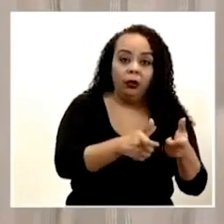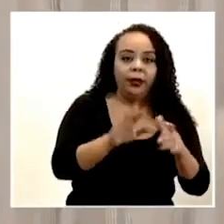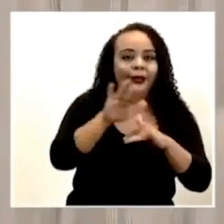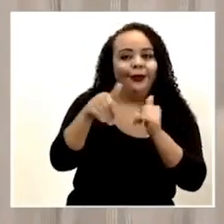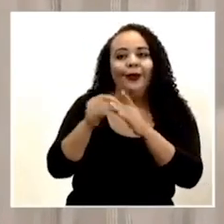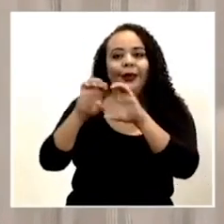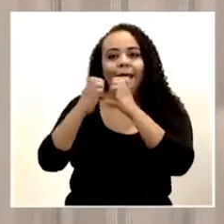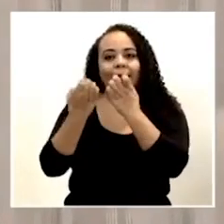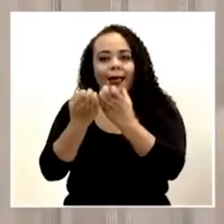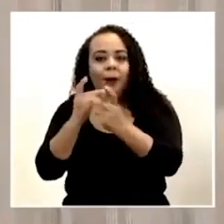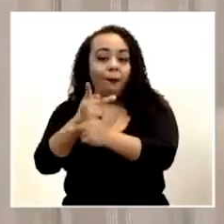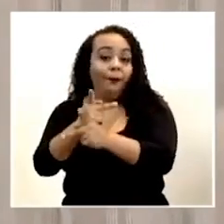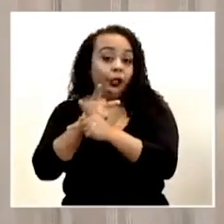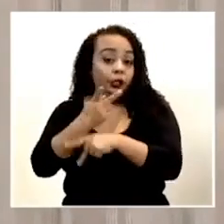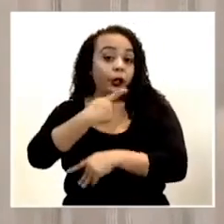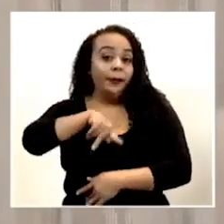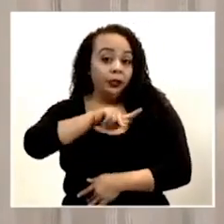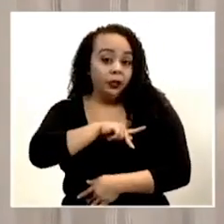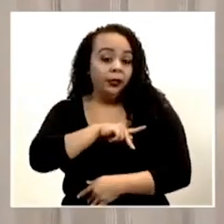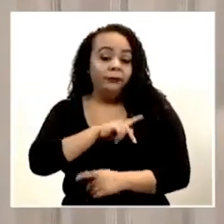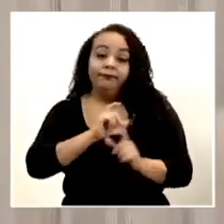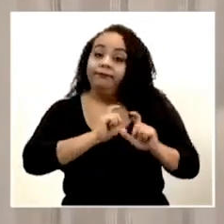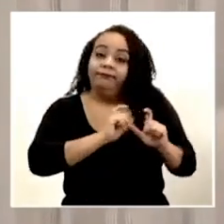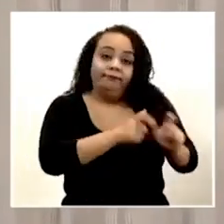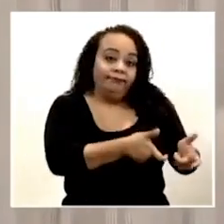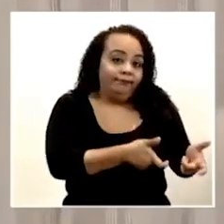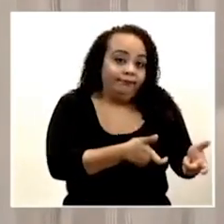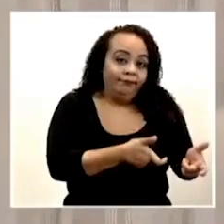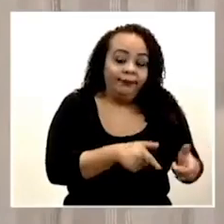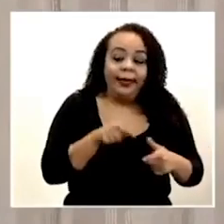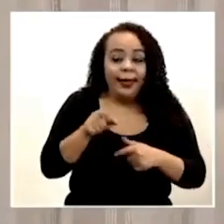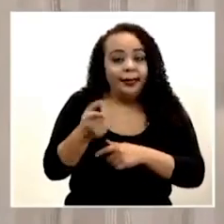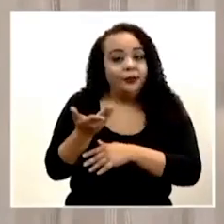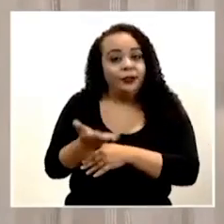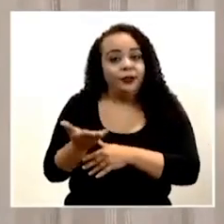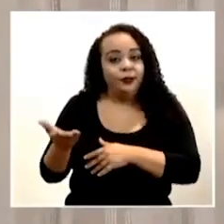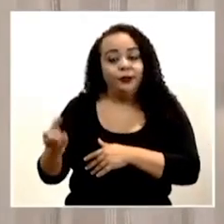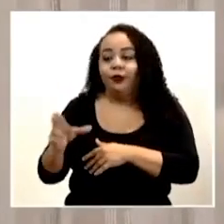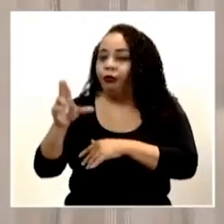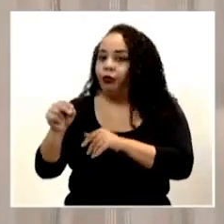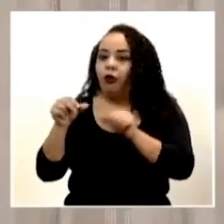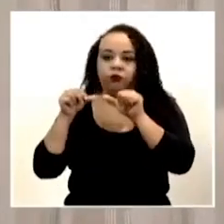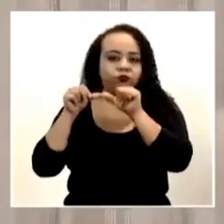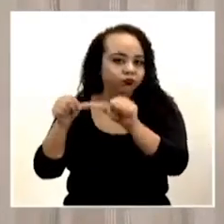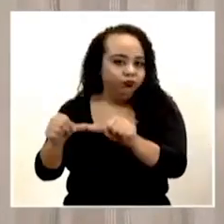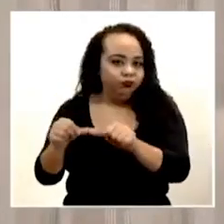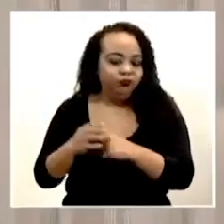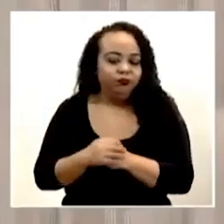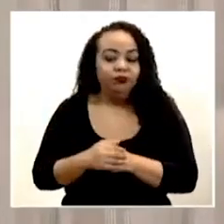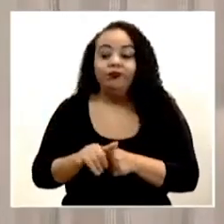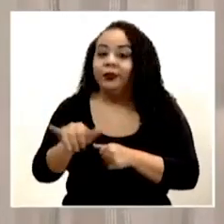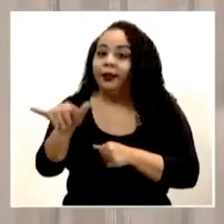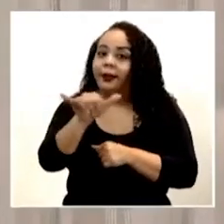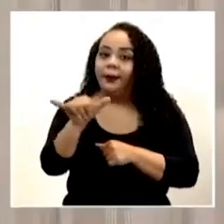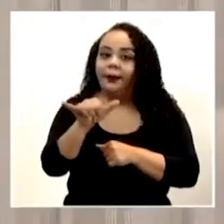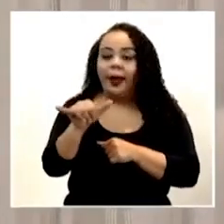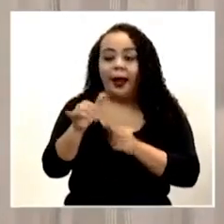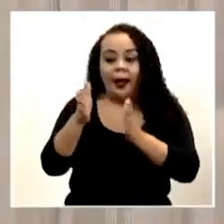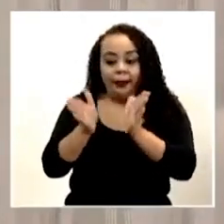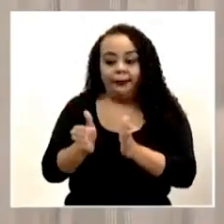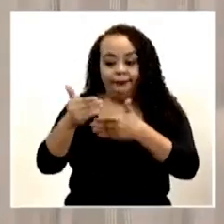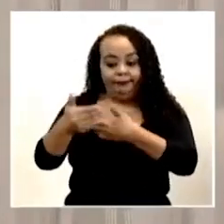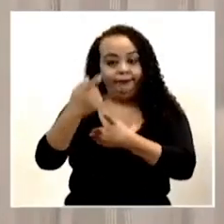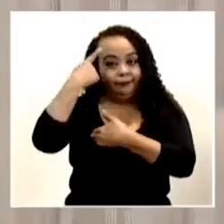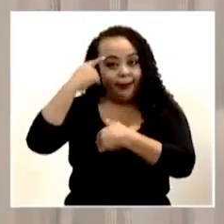equipo de protección personal es desechable, son insumos no duraderos, igual que los kits para